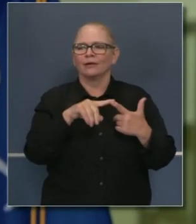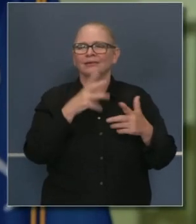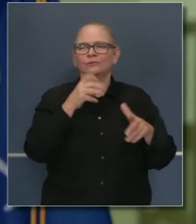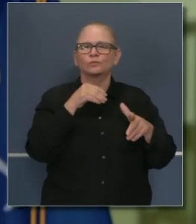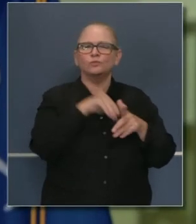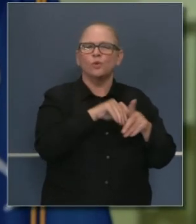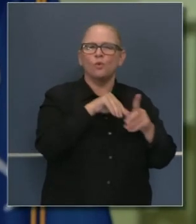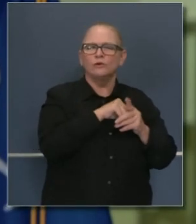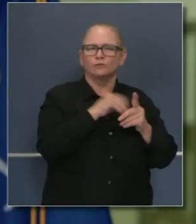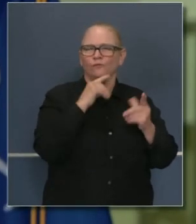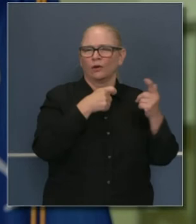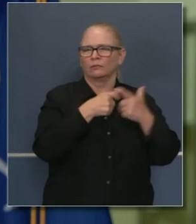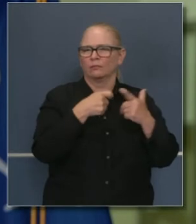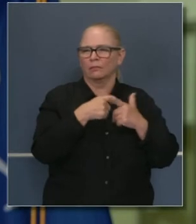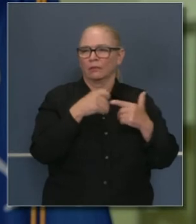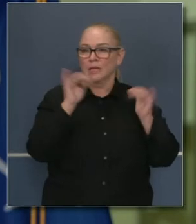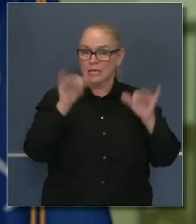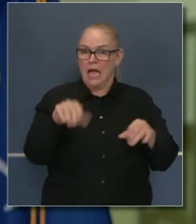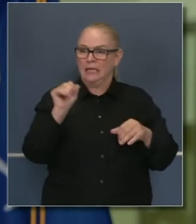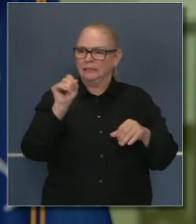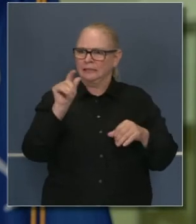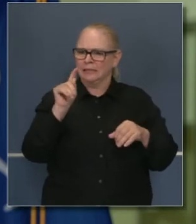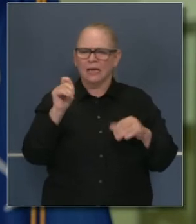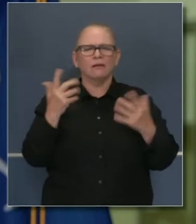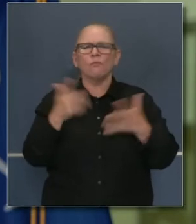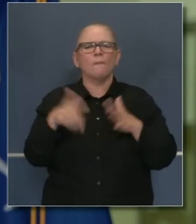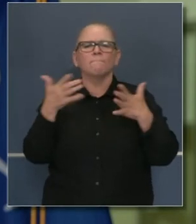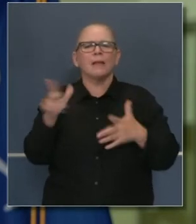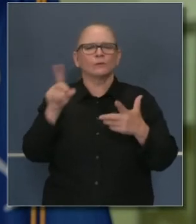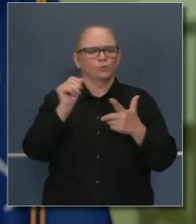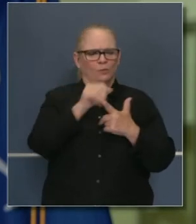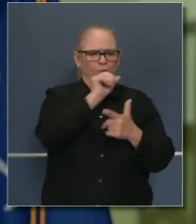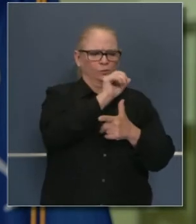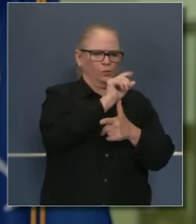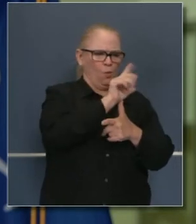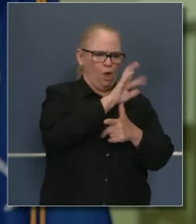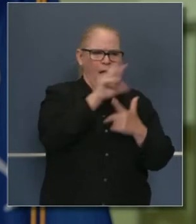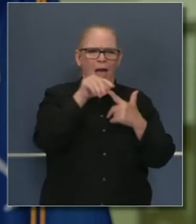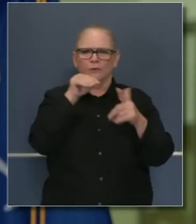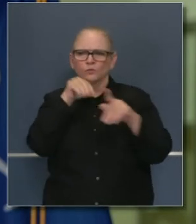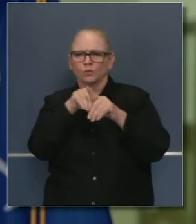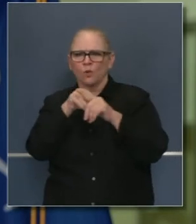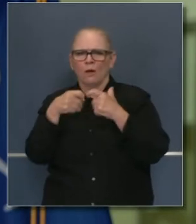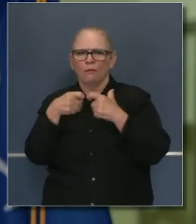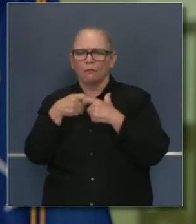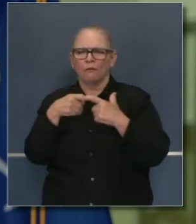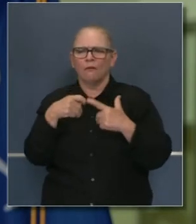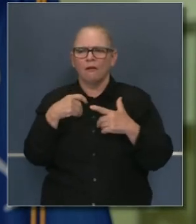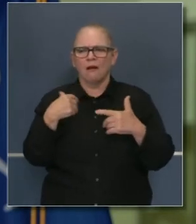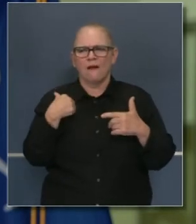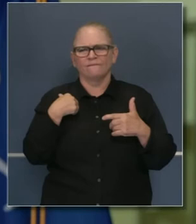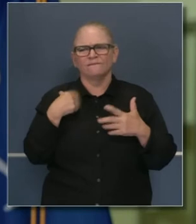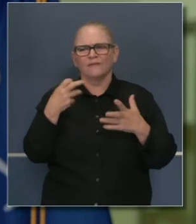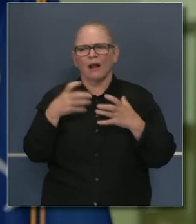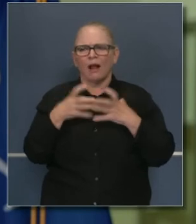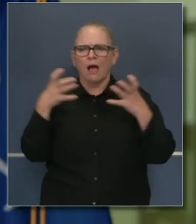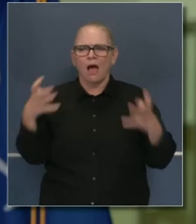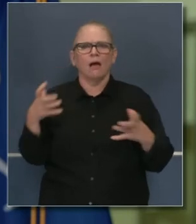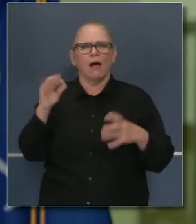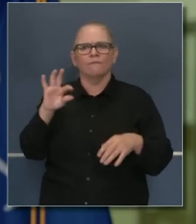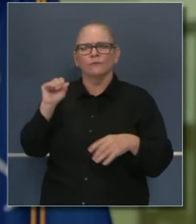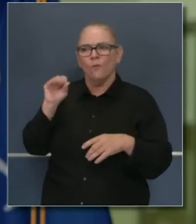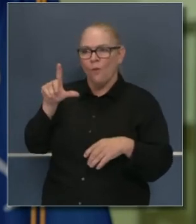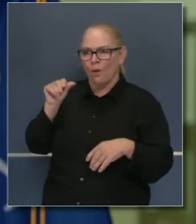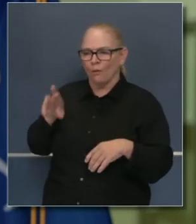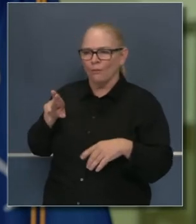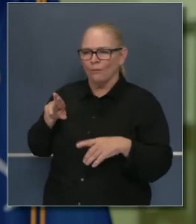y el solar. ¿Qué puede hacer el estado en este momento para superar, pero que no tenemos